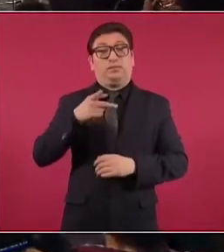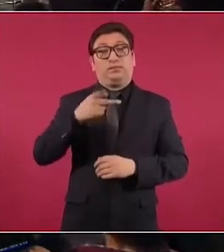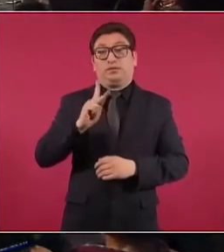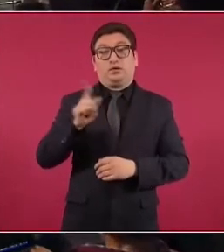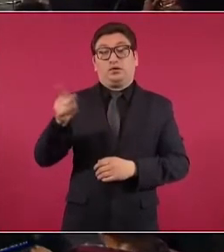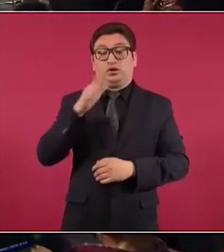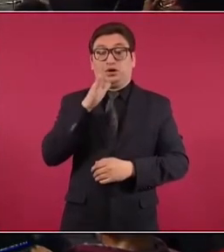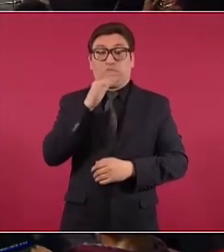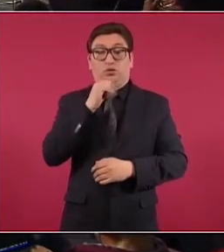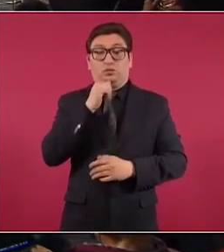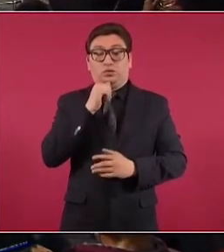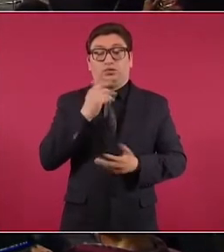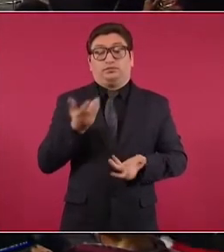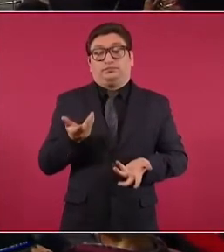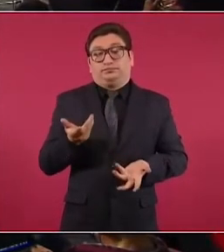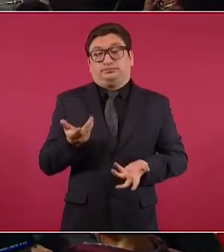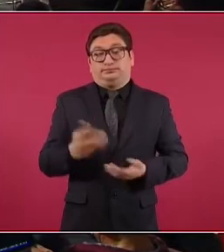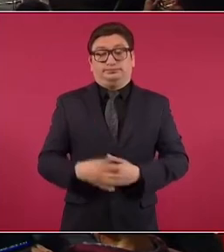no puede